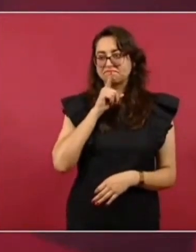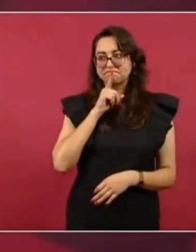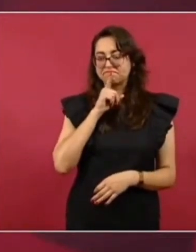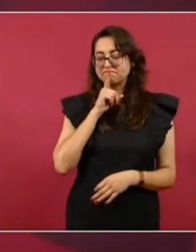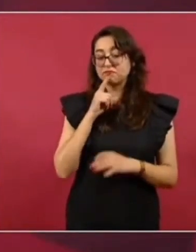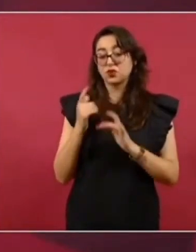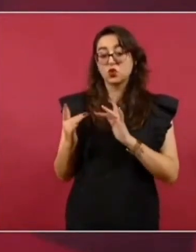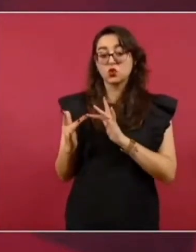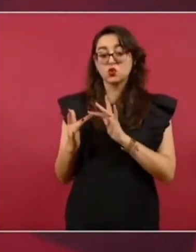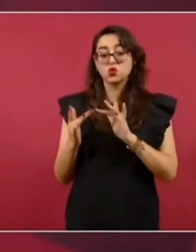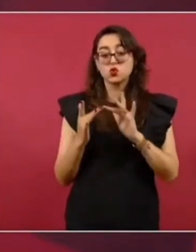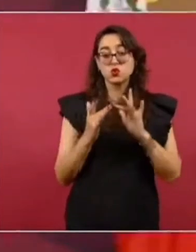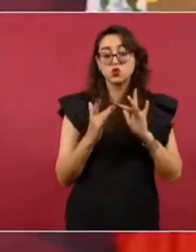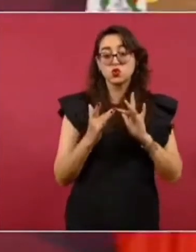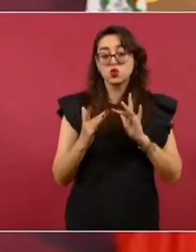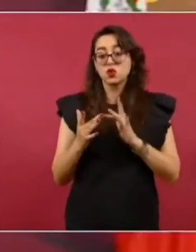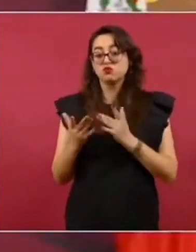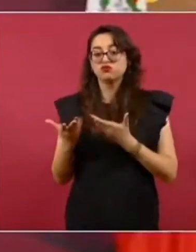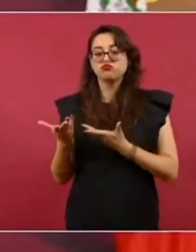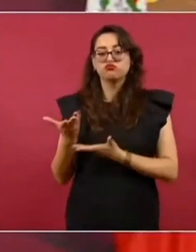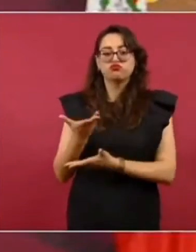el llamado lobby